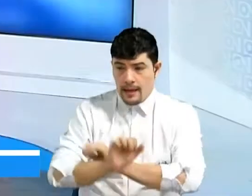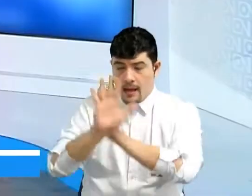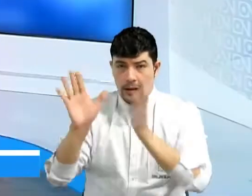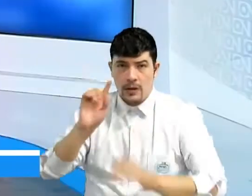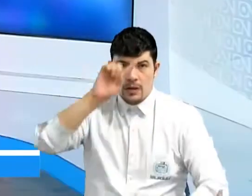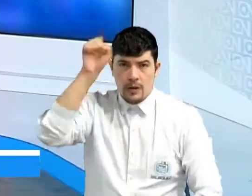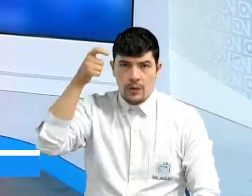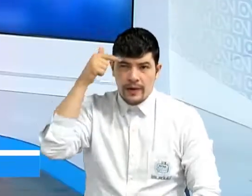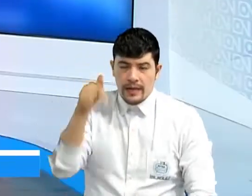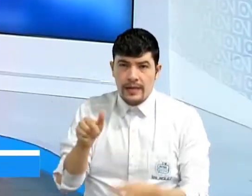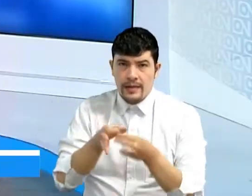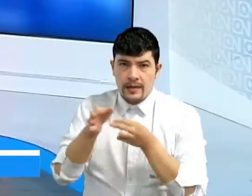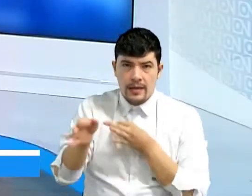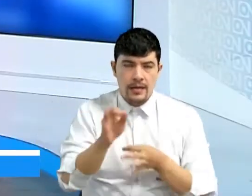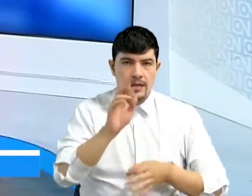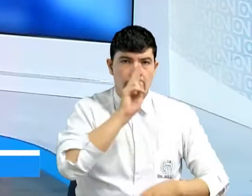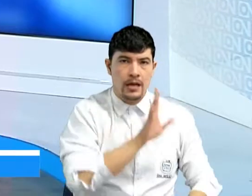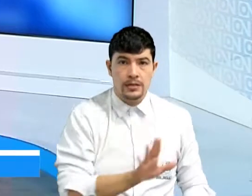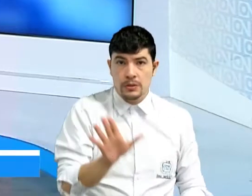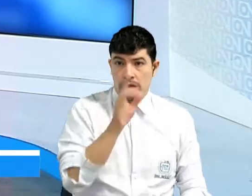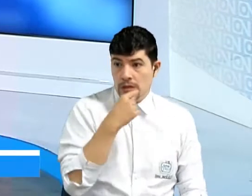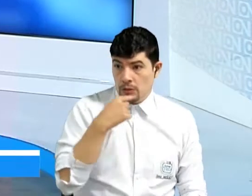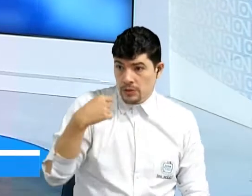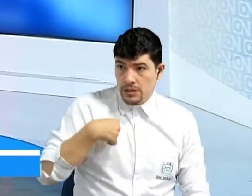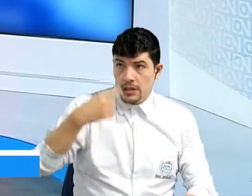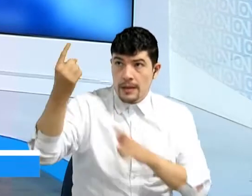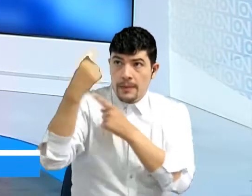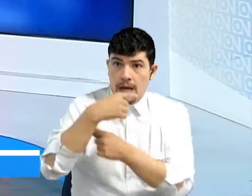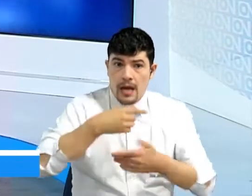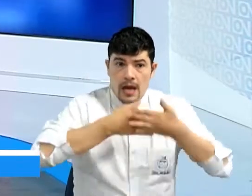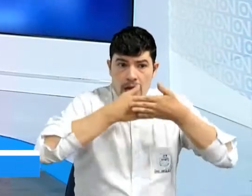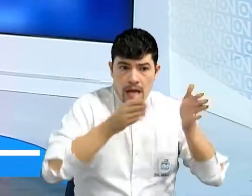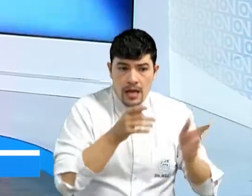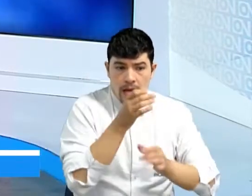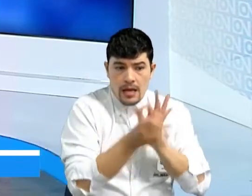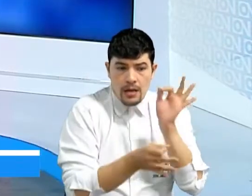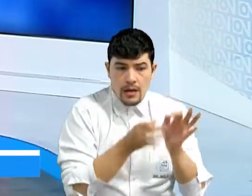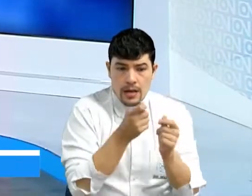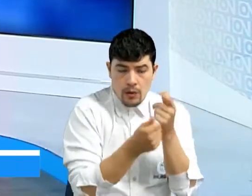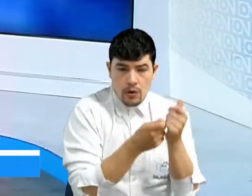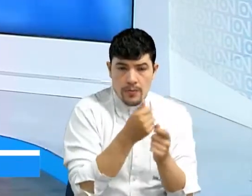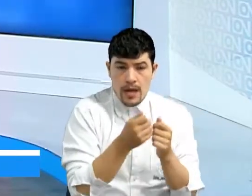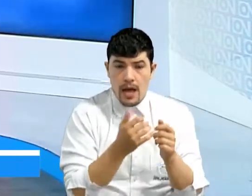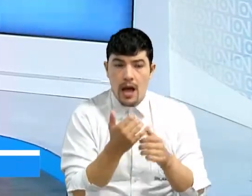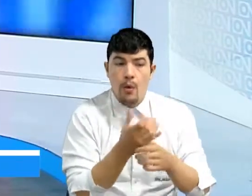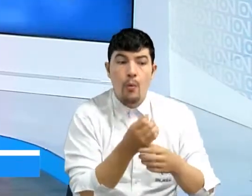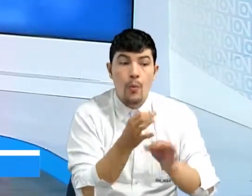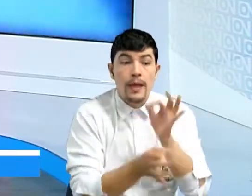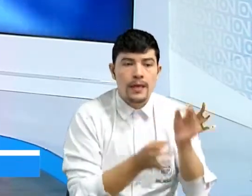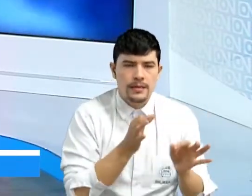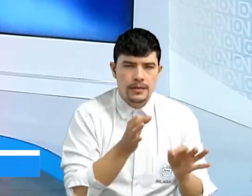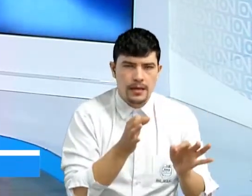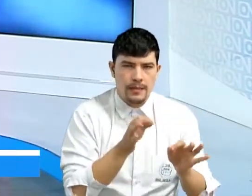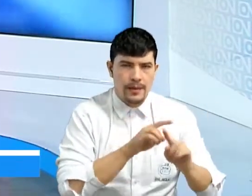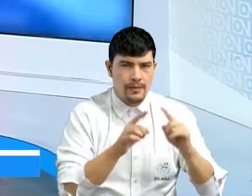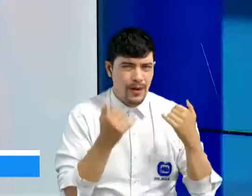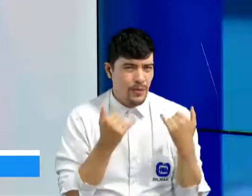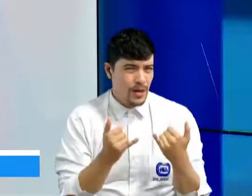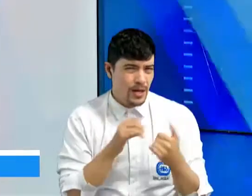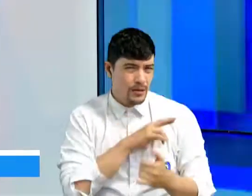tanto local como nacional nos dijo, reactivemos economías y cuídense. Pero estamos velando por esta situación.